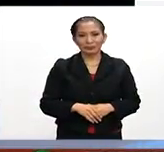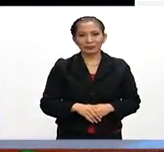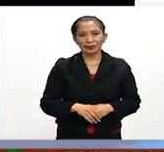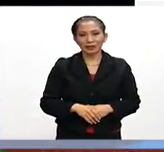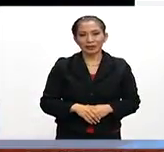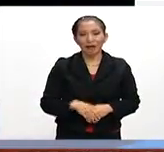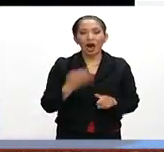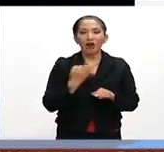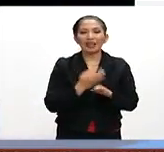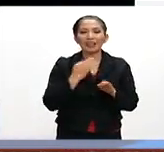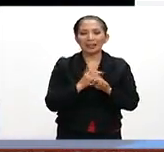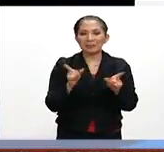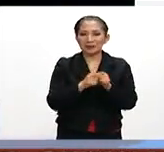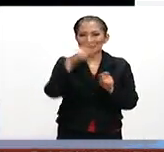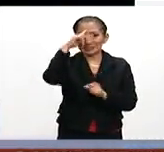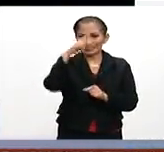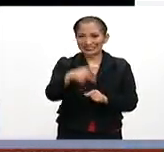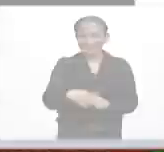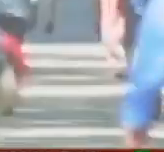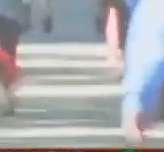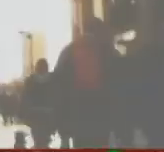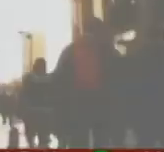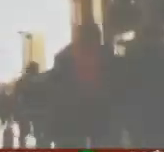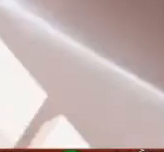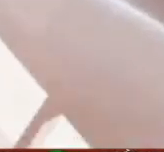Es momento de ir a las breves nacionales.